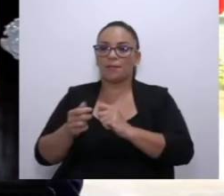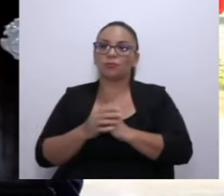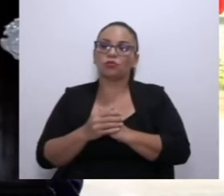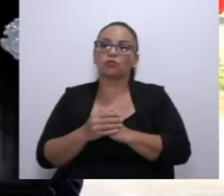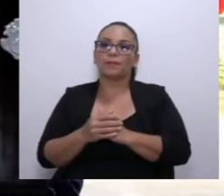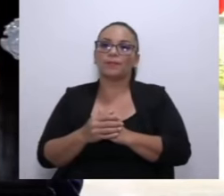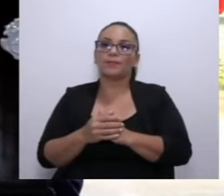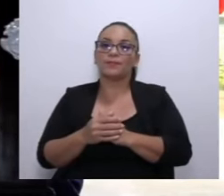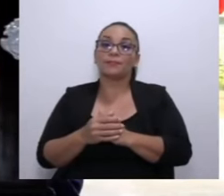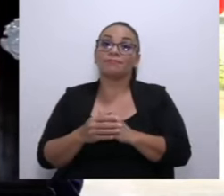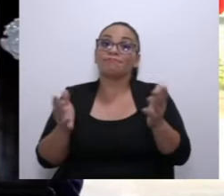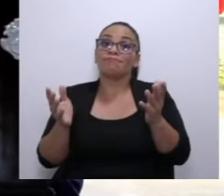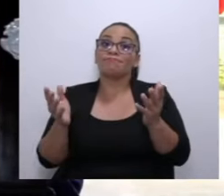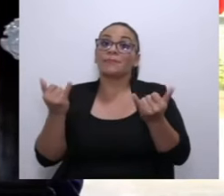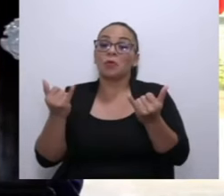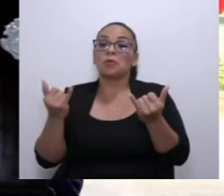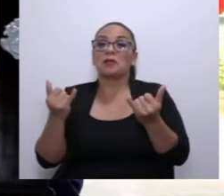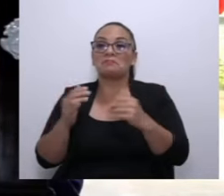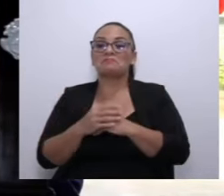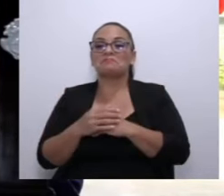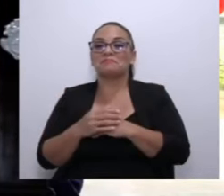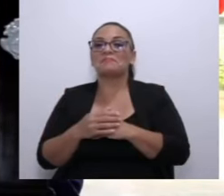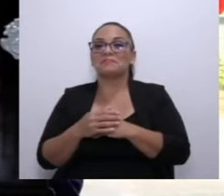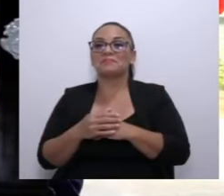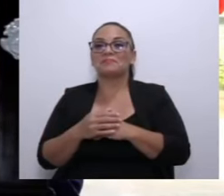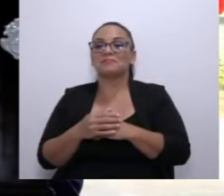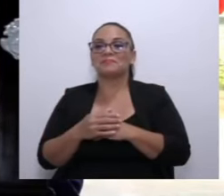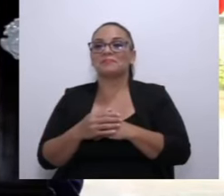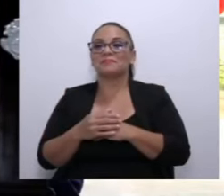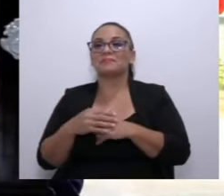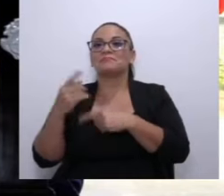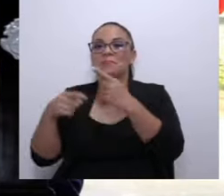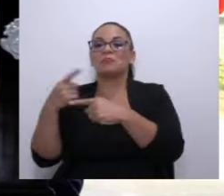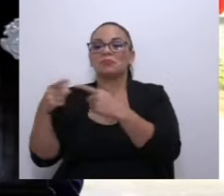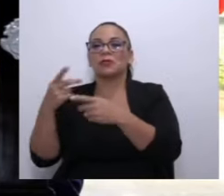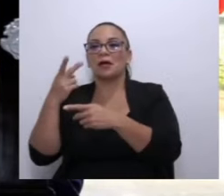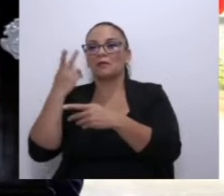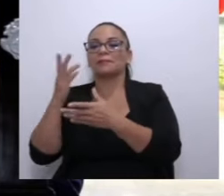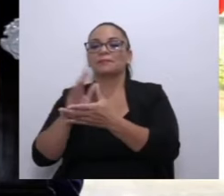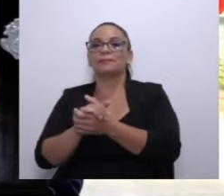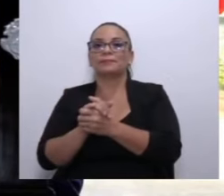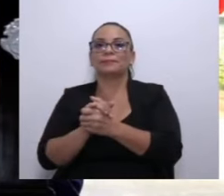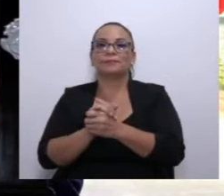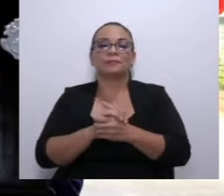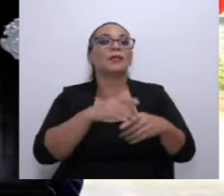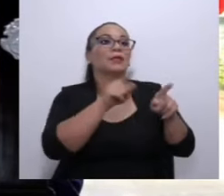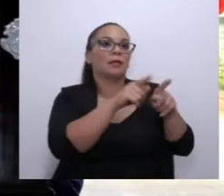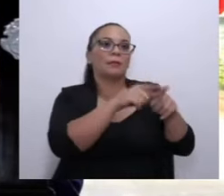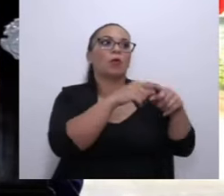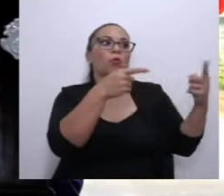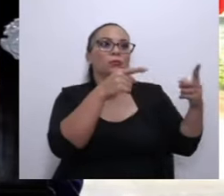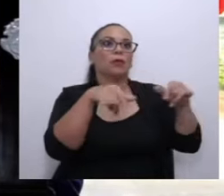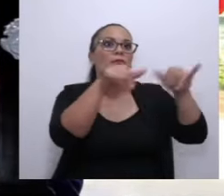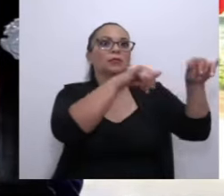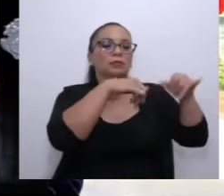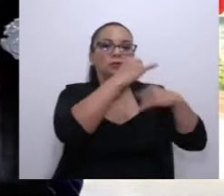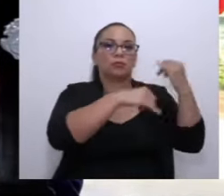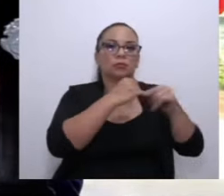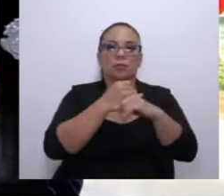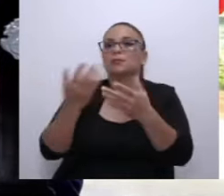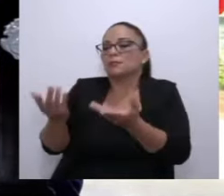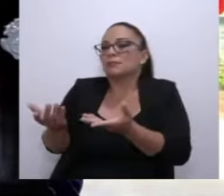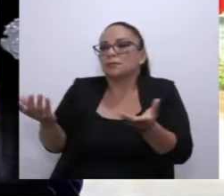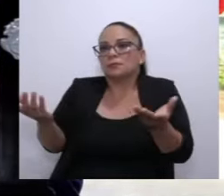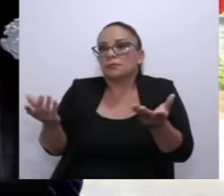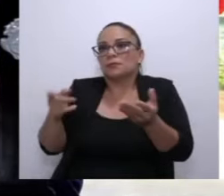ahora, sí, vamos a ir en violación de eso contra el consumidor. Y contra los estándares internacionales. Sí, sí, sí, por eso, es